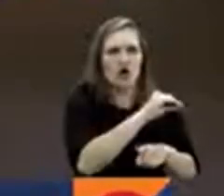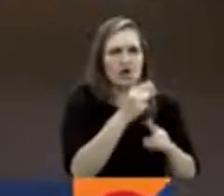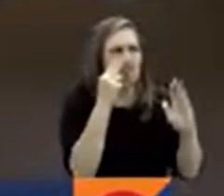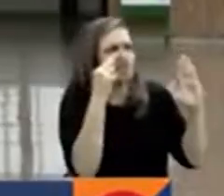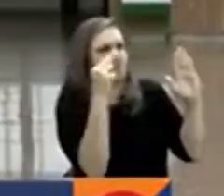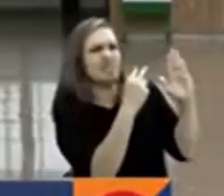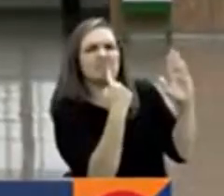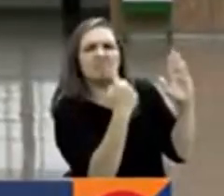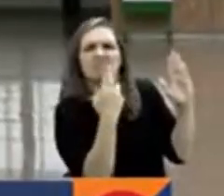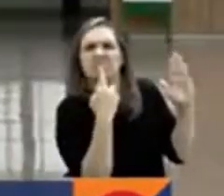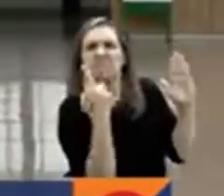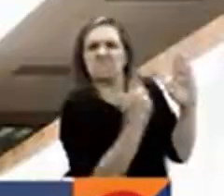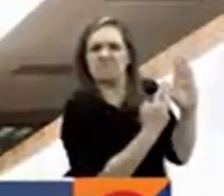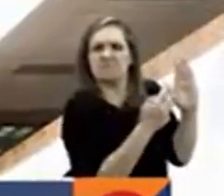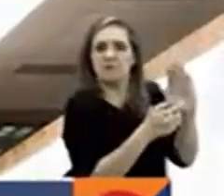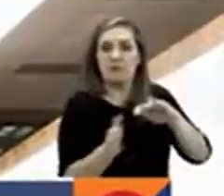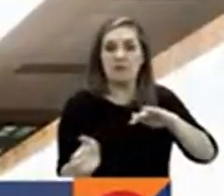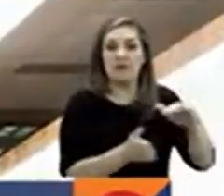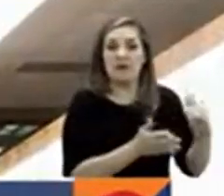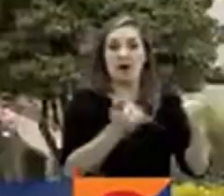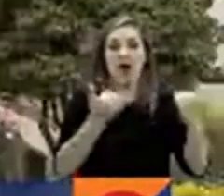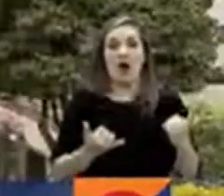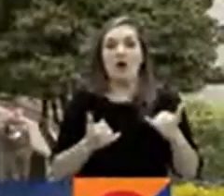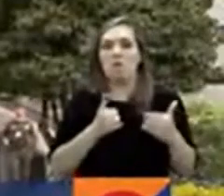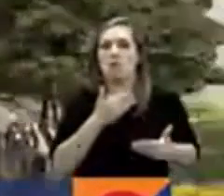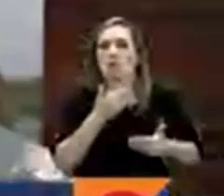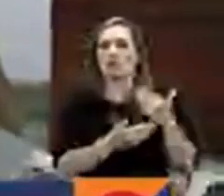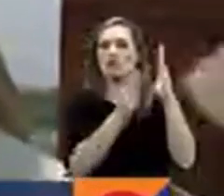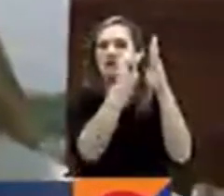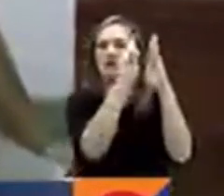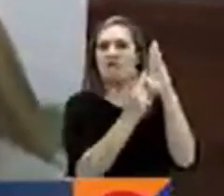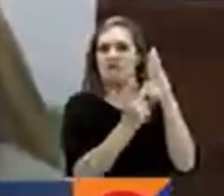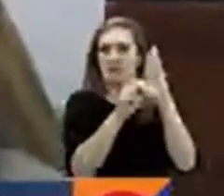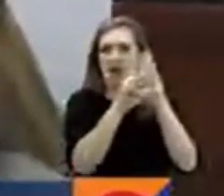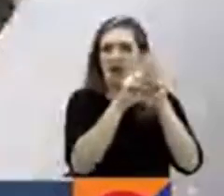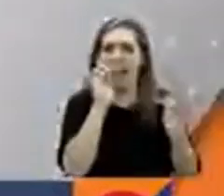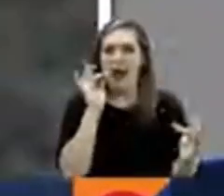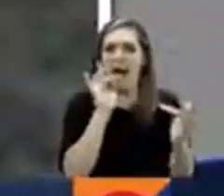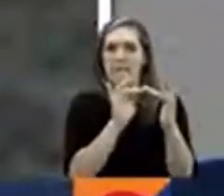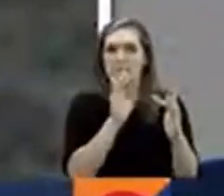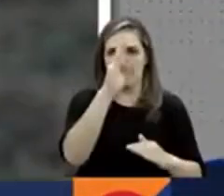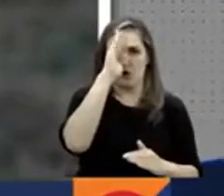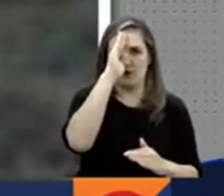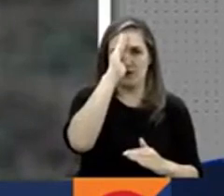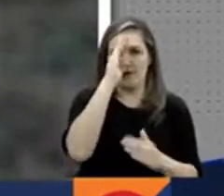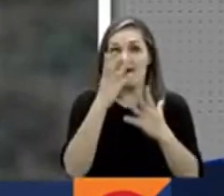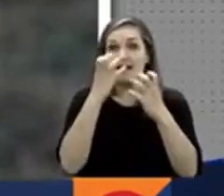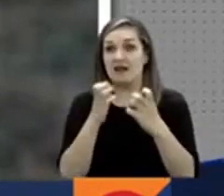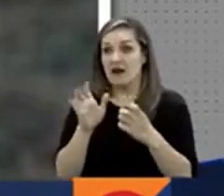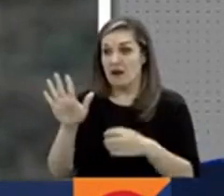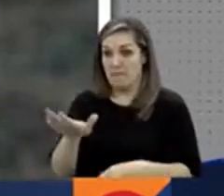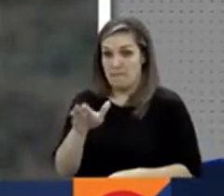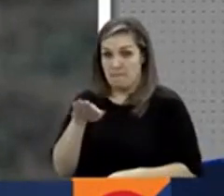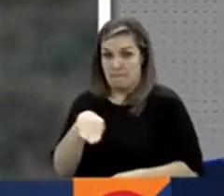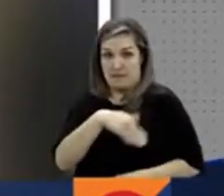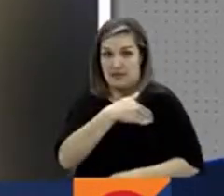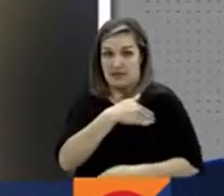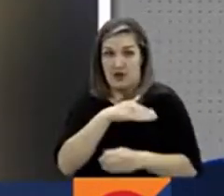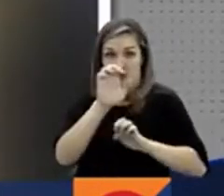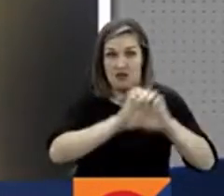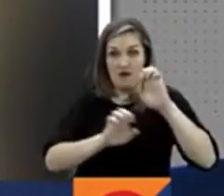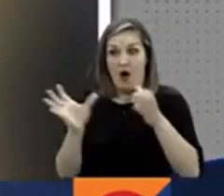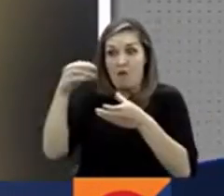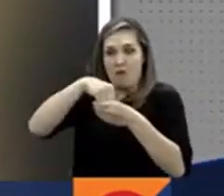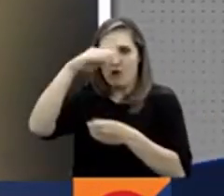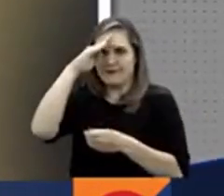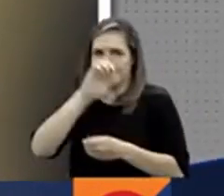que saca a la Policía Nacional del Ministerio de Defensa, anuncia el Ministerio de Justicia. Audiencia de imputación de cargos a ex